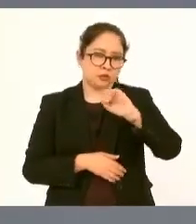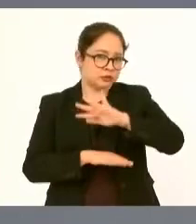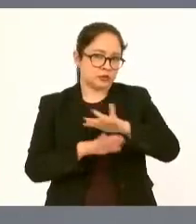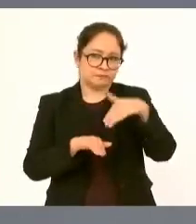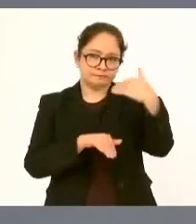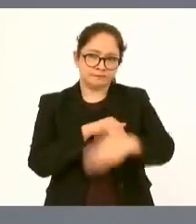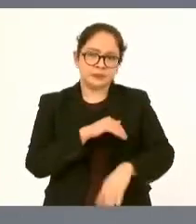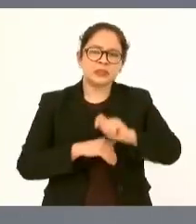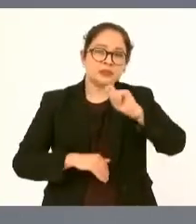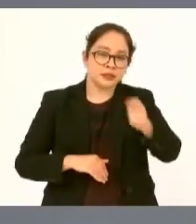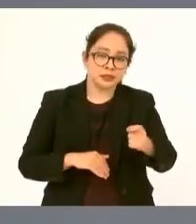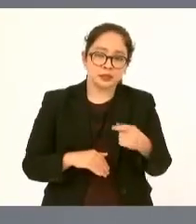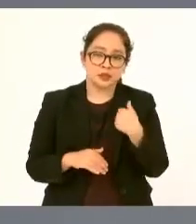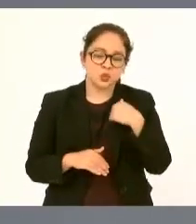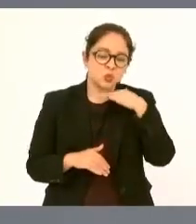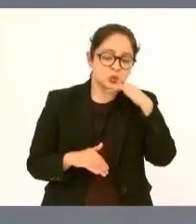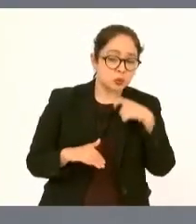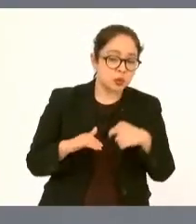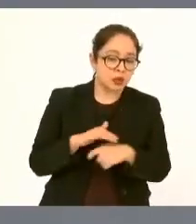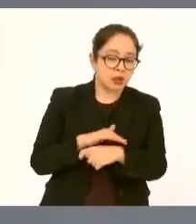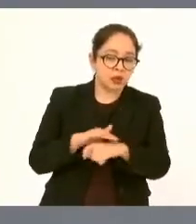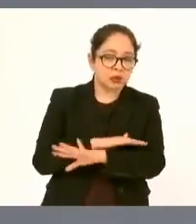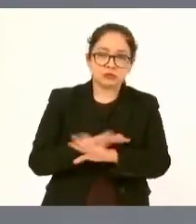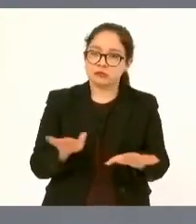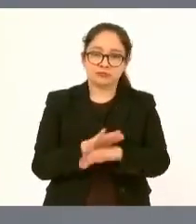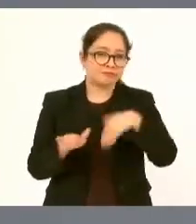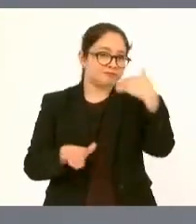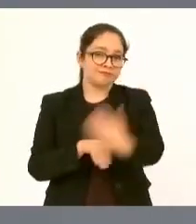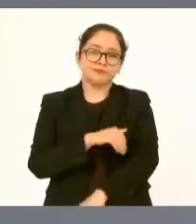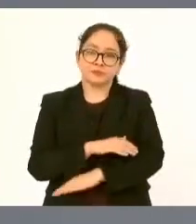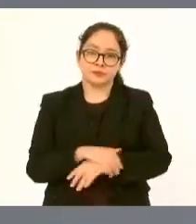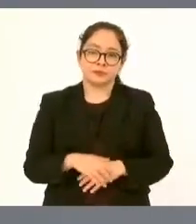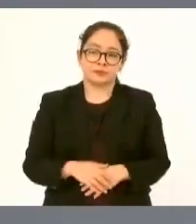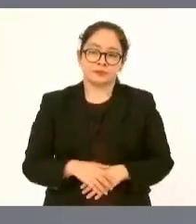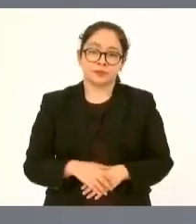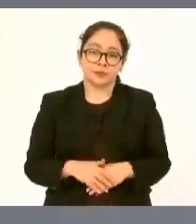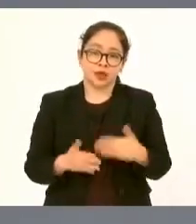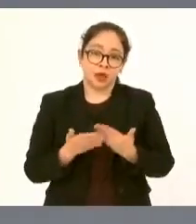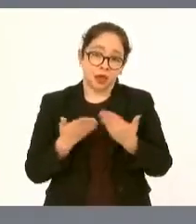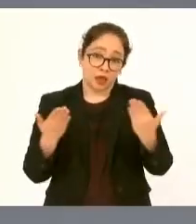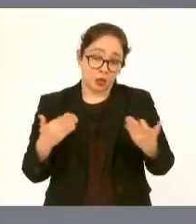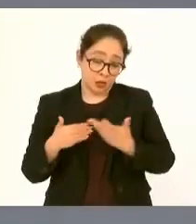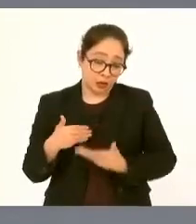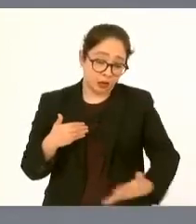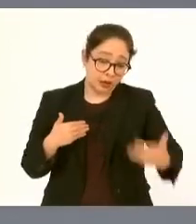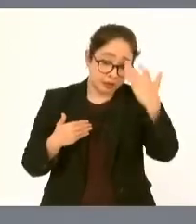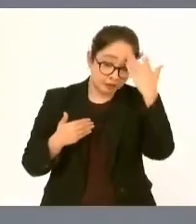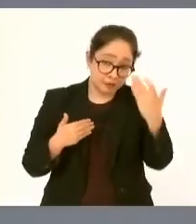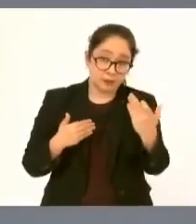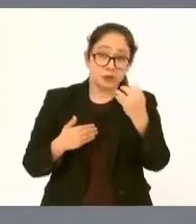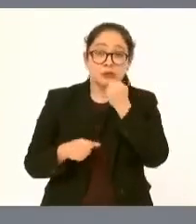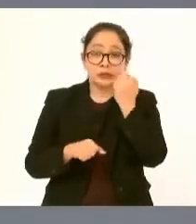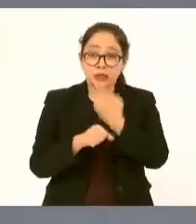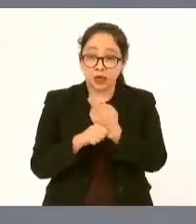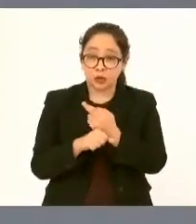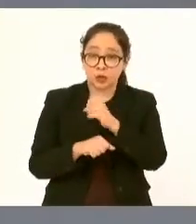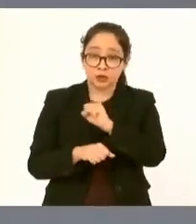impunidad ya no es el tiempo en que el secretario de seguridad pública